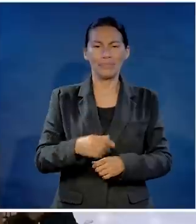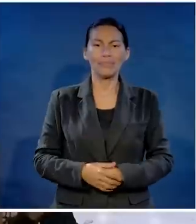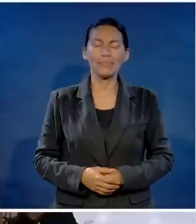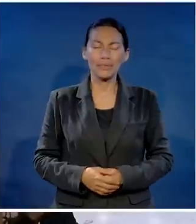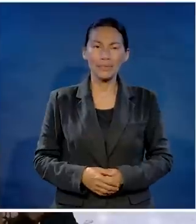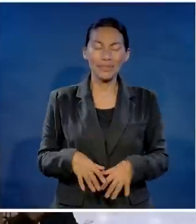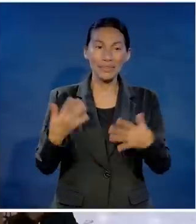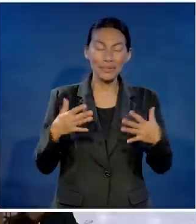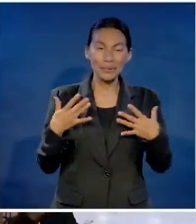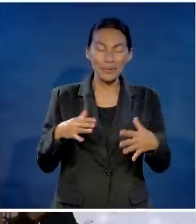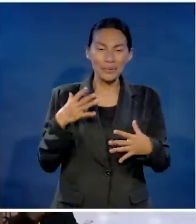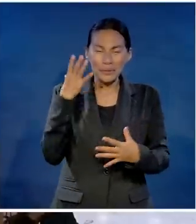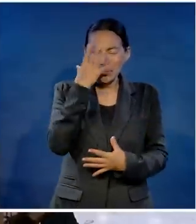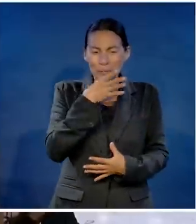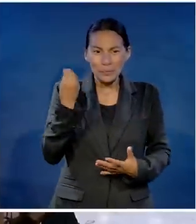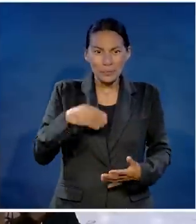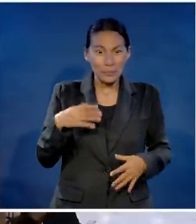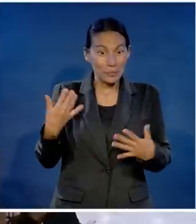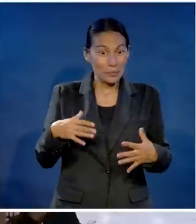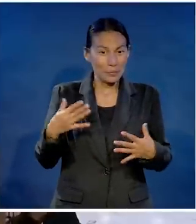400 mil pesos para mí?